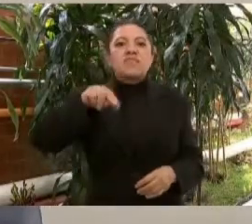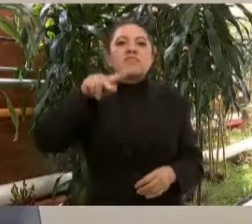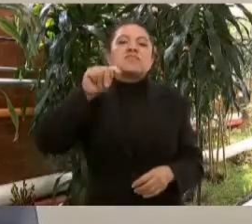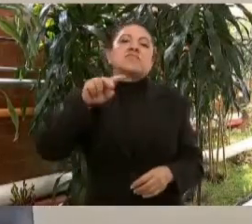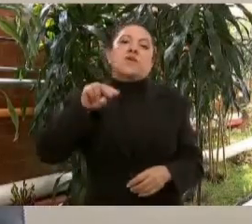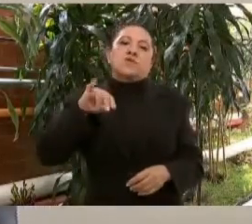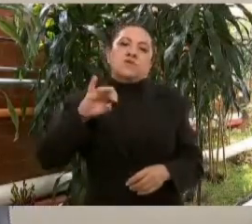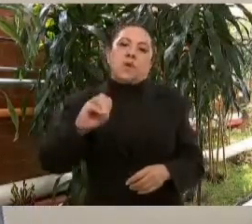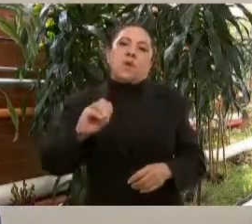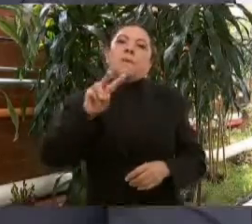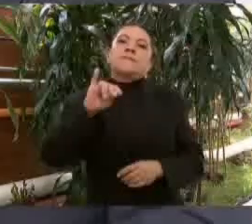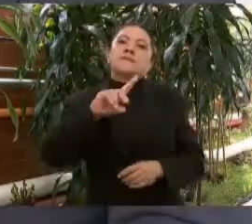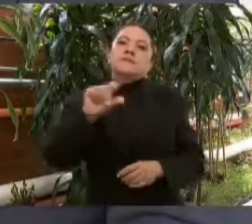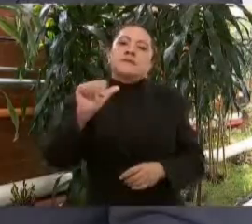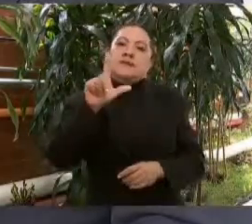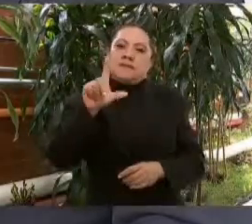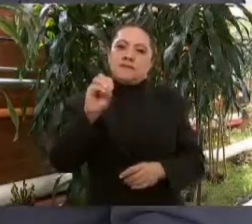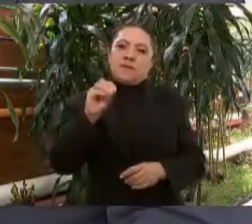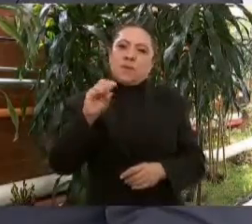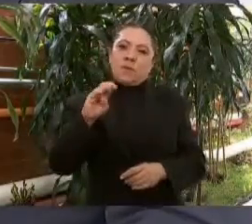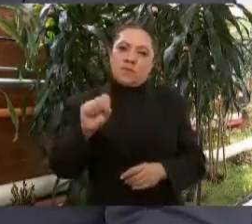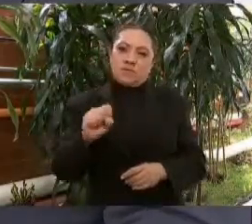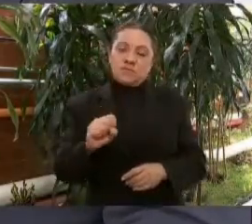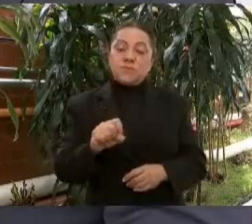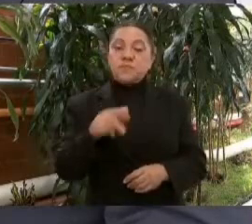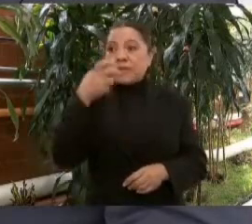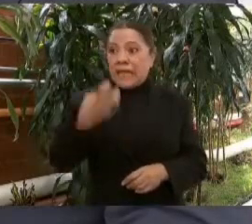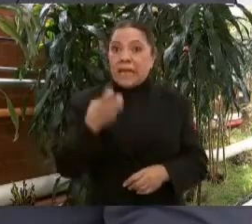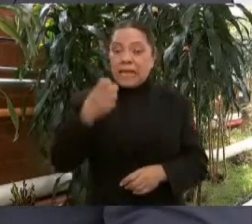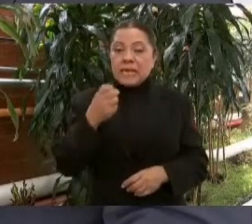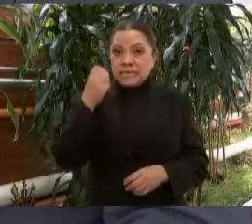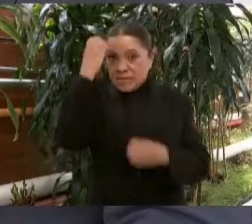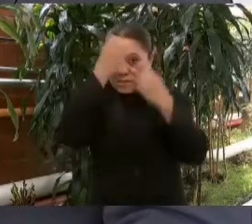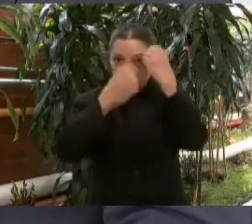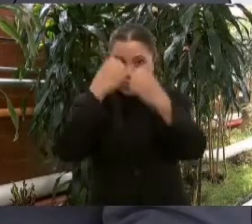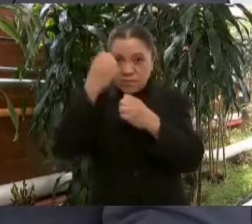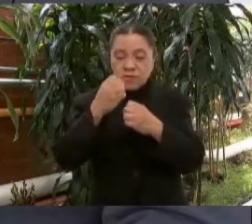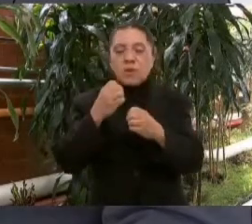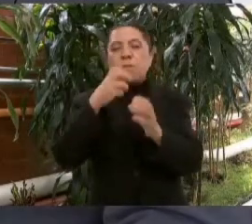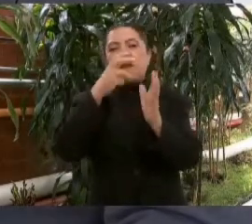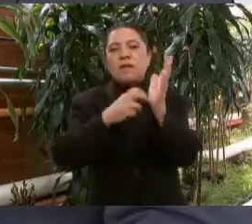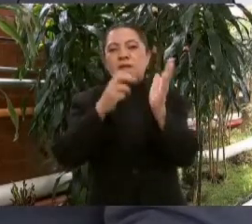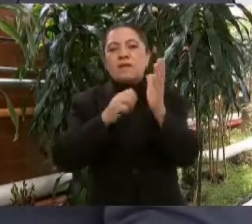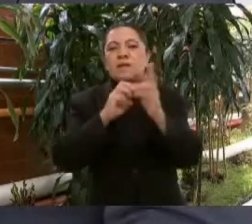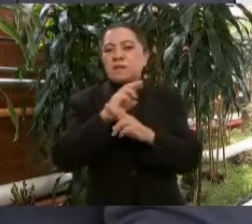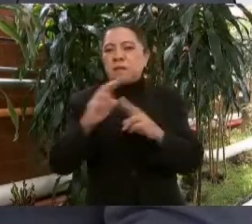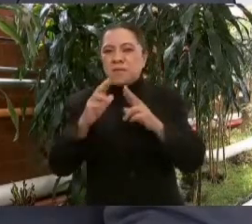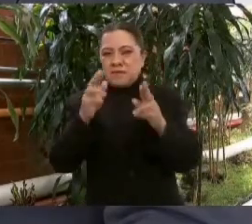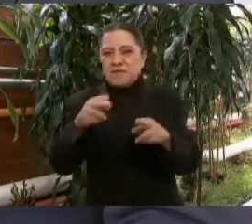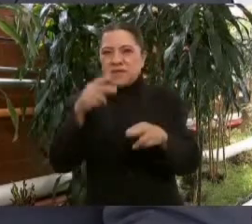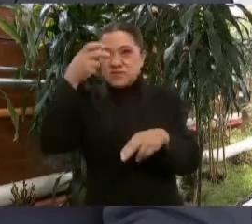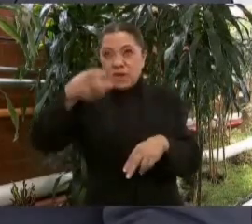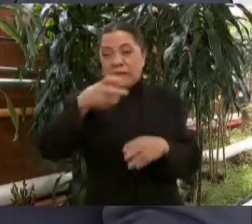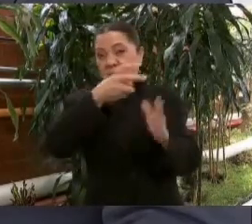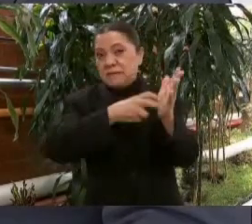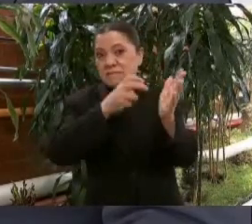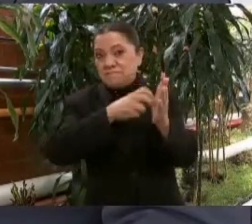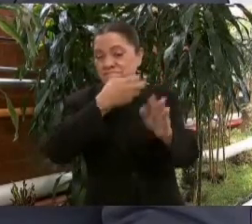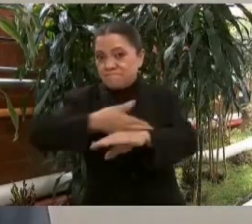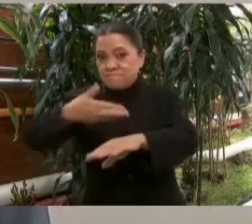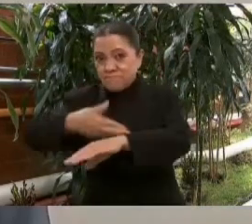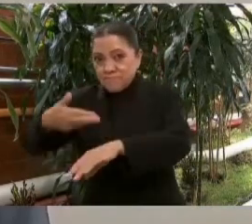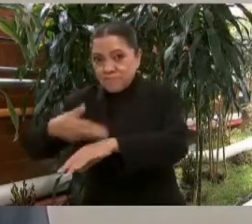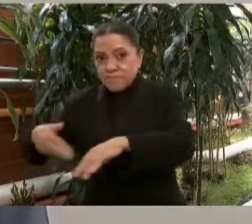Cuerra Vaca. Esta supervisión de rehabilitación del Hospital General, doctor Carlos